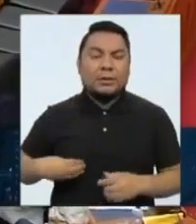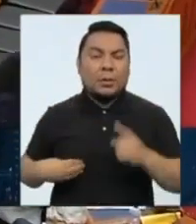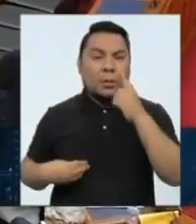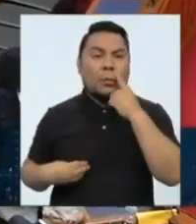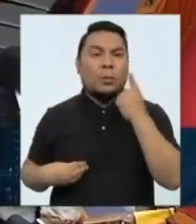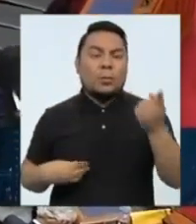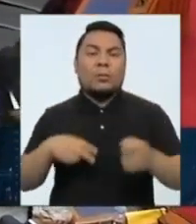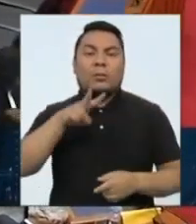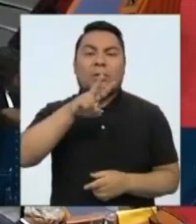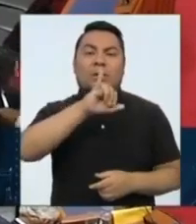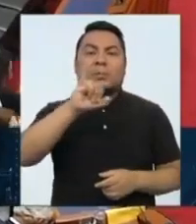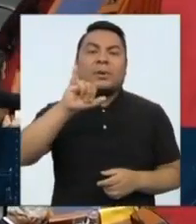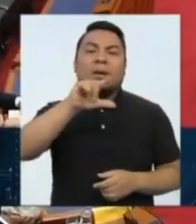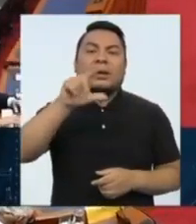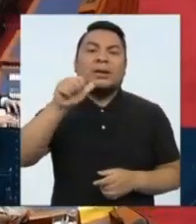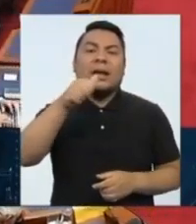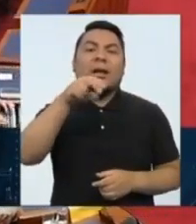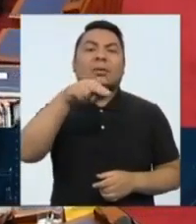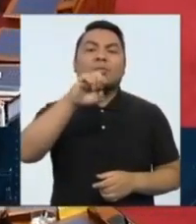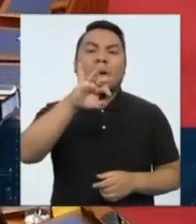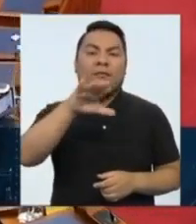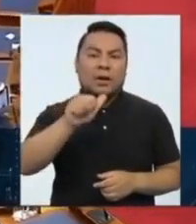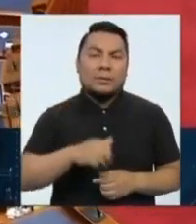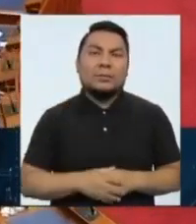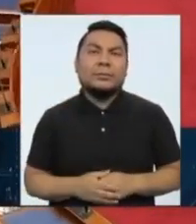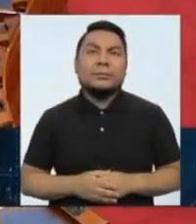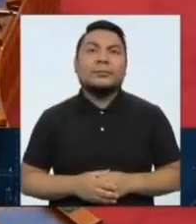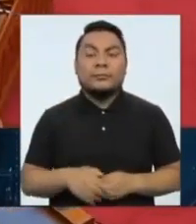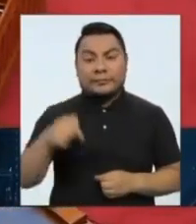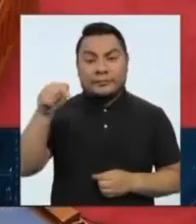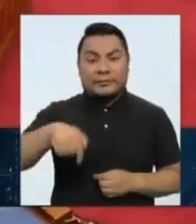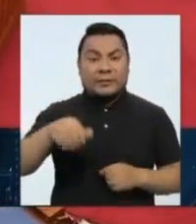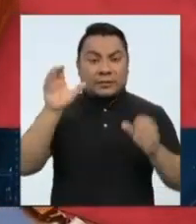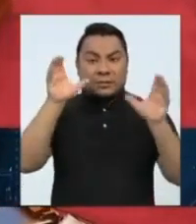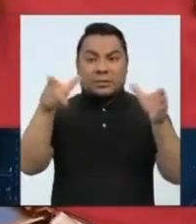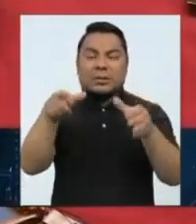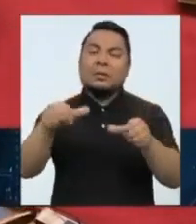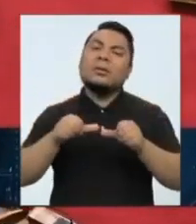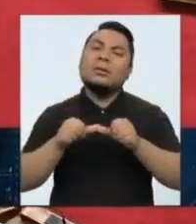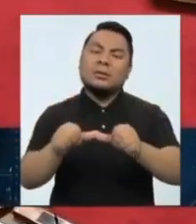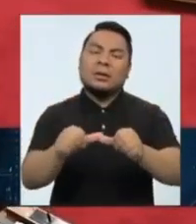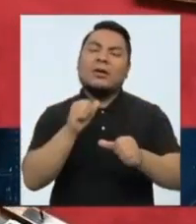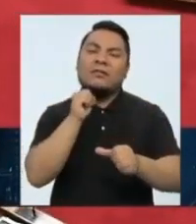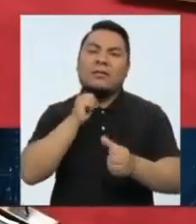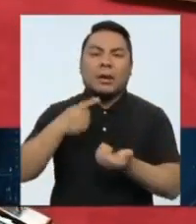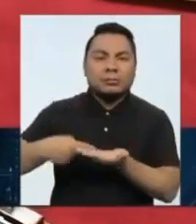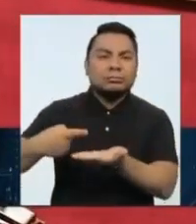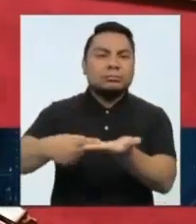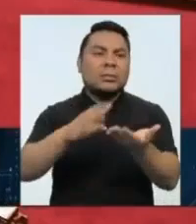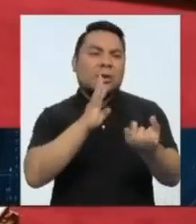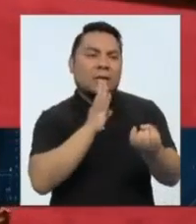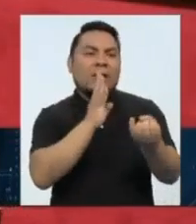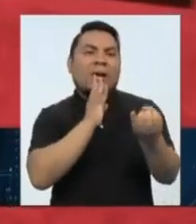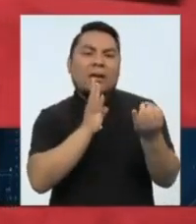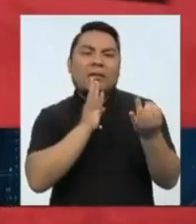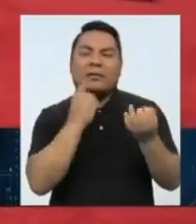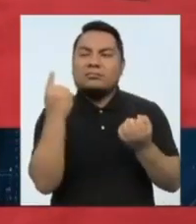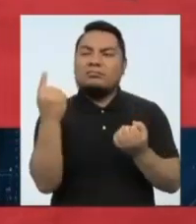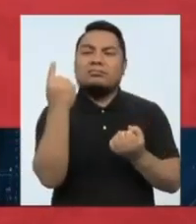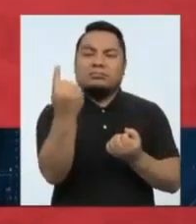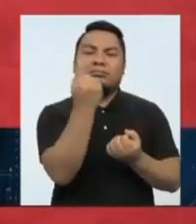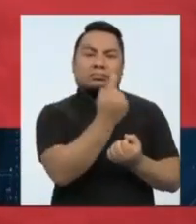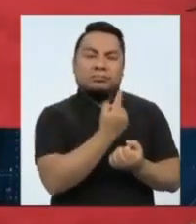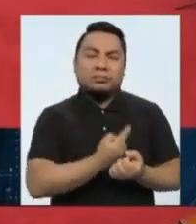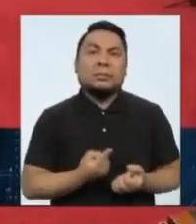César Villanueva. Mientras tanto, acá en el Congreso continúa el debate y esto, como señalado